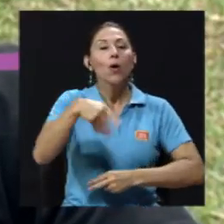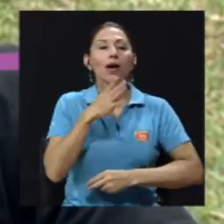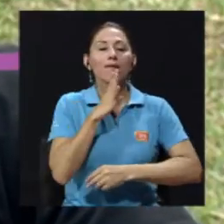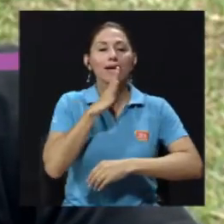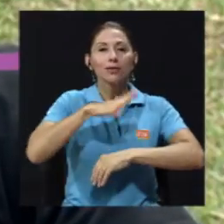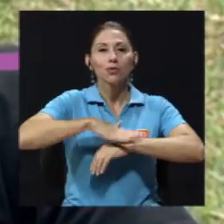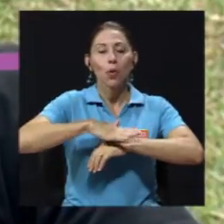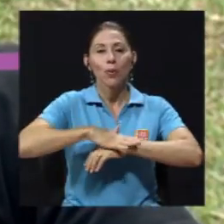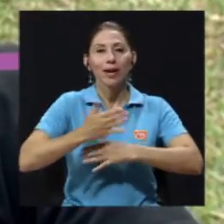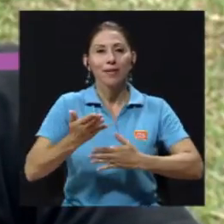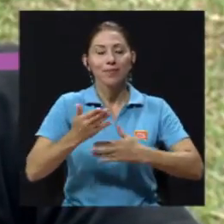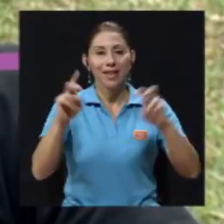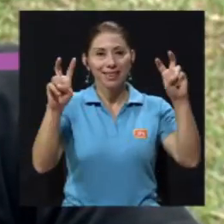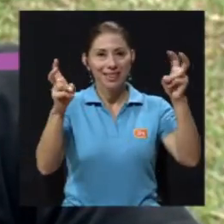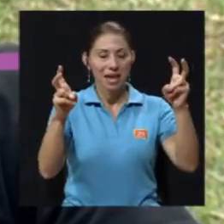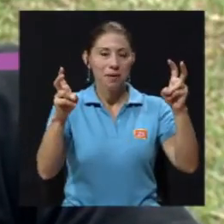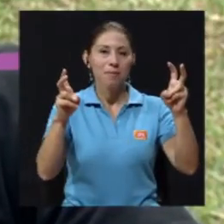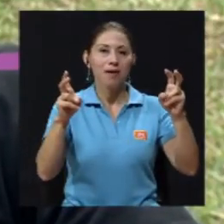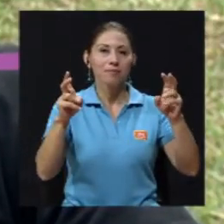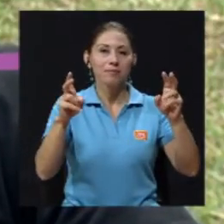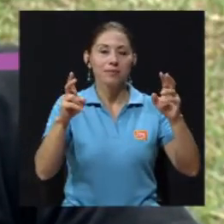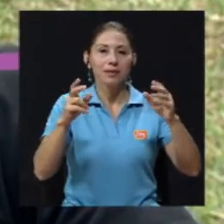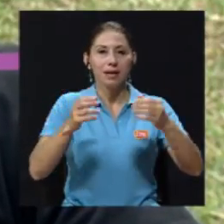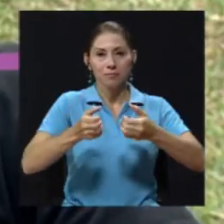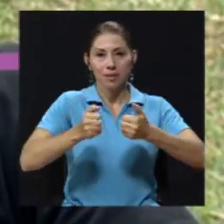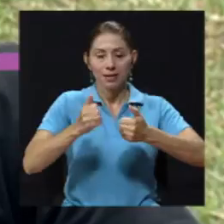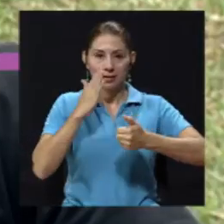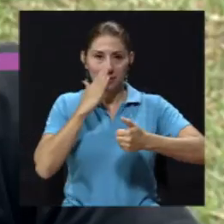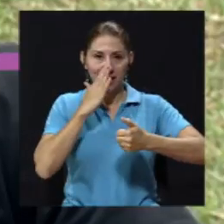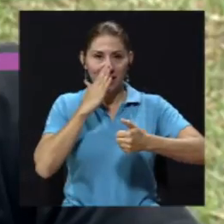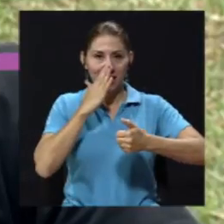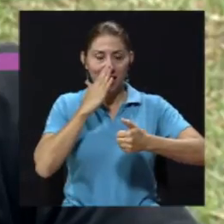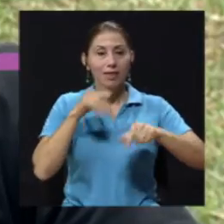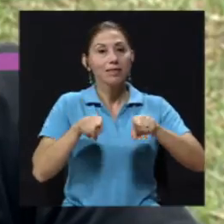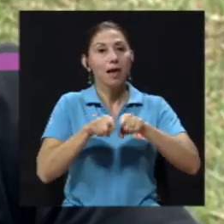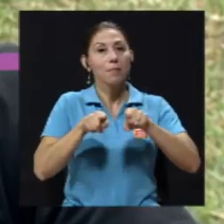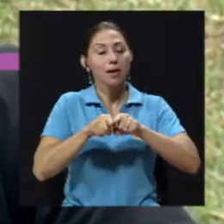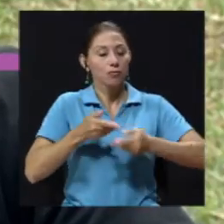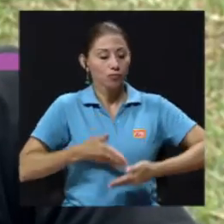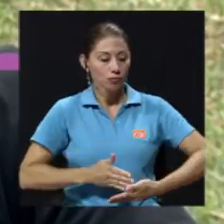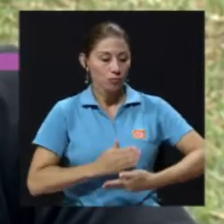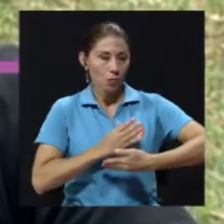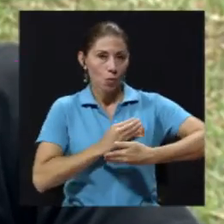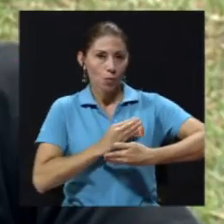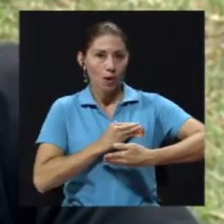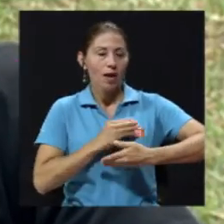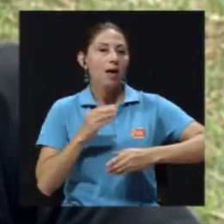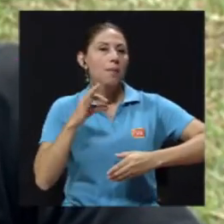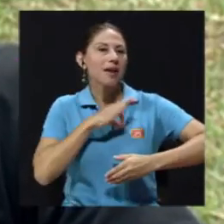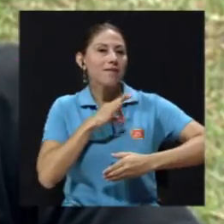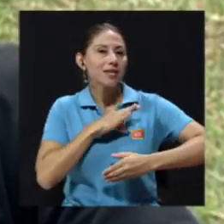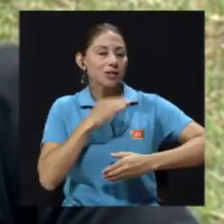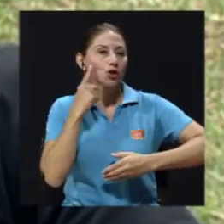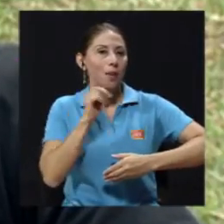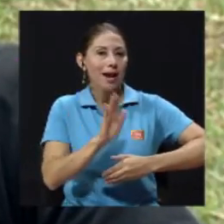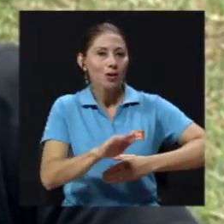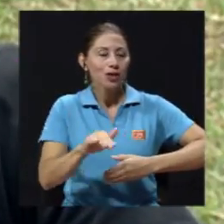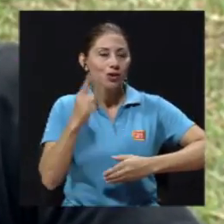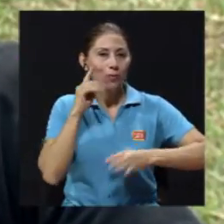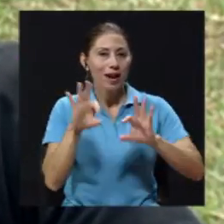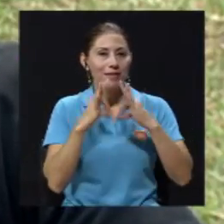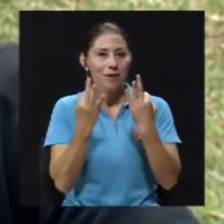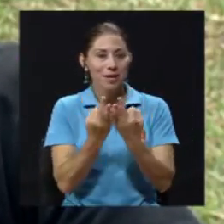conversando acerca del tema y de los beneficios que la lactancia materna trae a nuestros niños y a nuestras